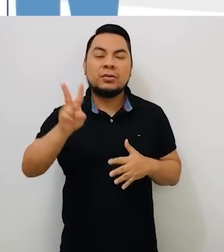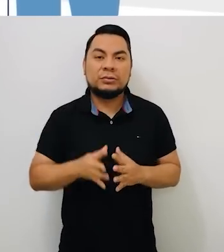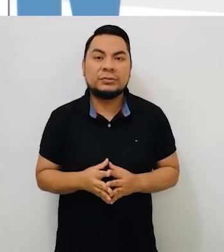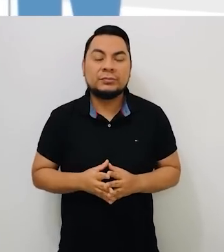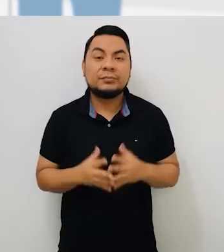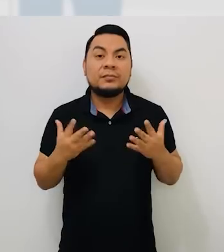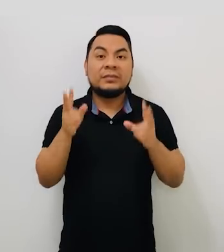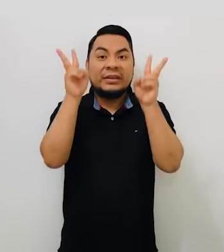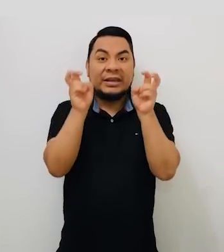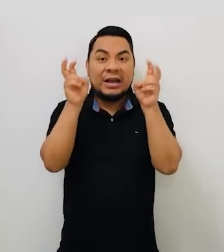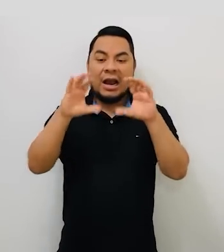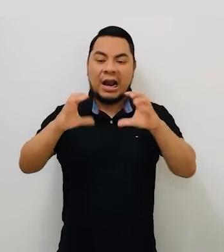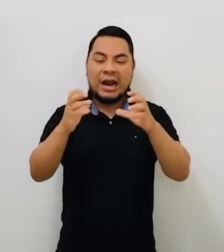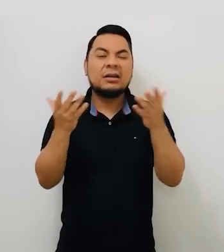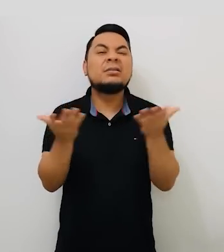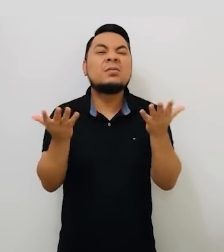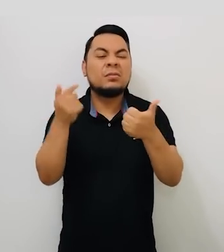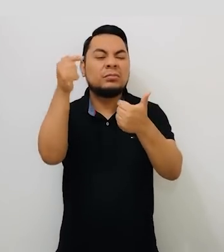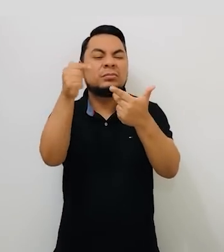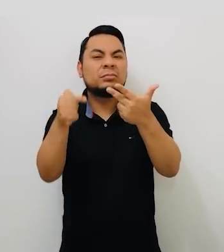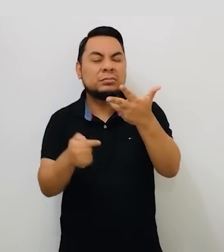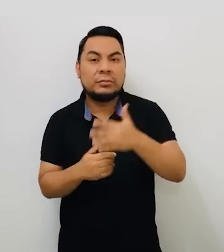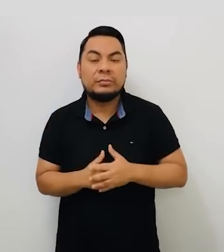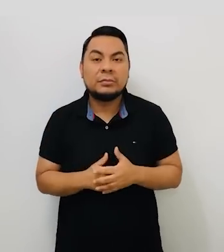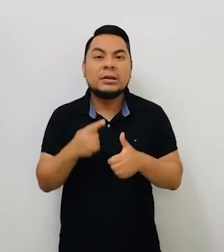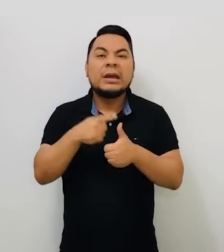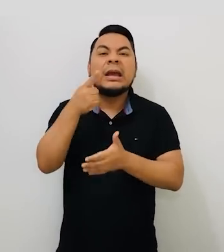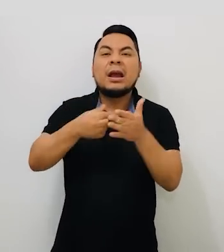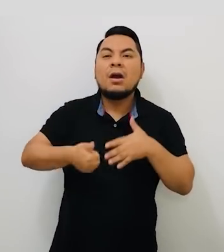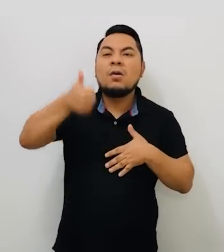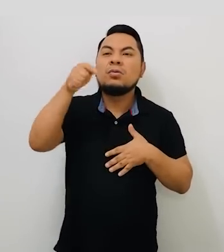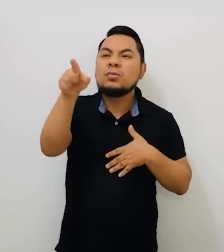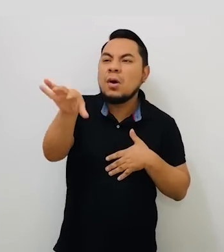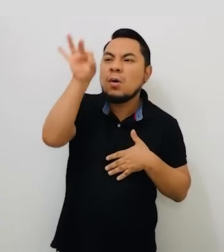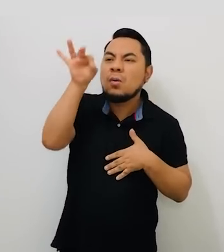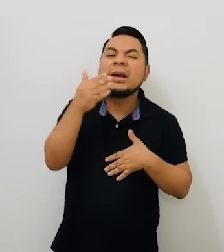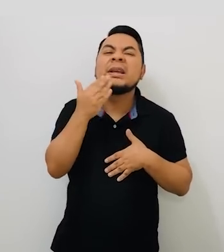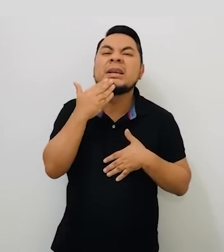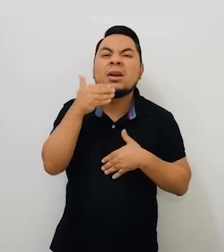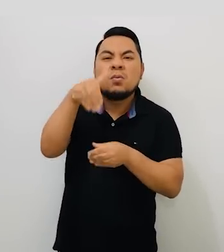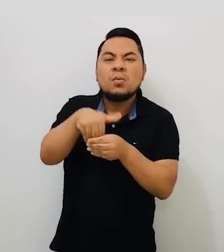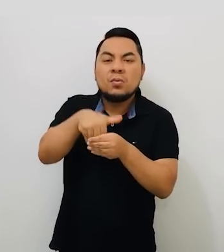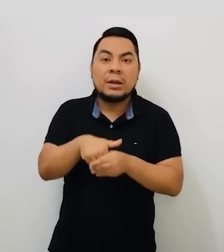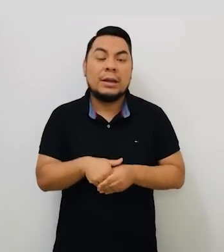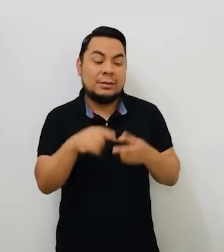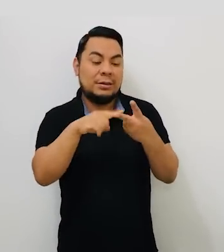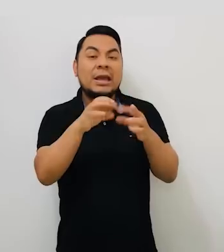2022. Los temas del curso son los siguientes. ¿A qué autoridades elegiremos?